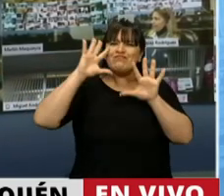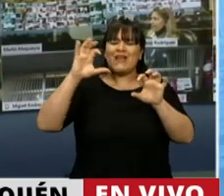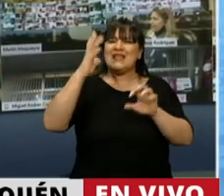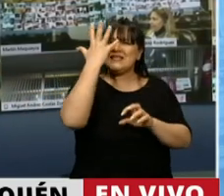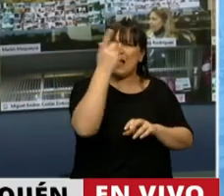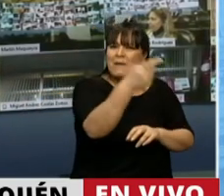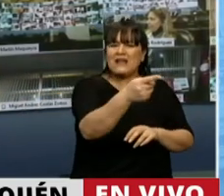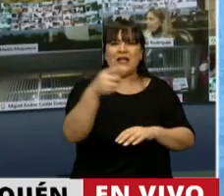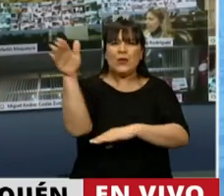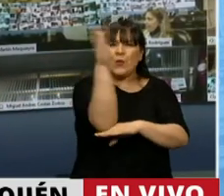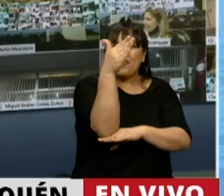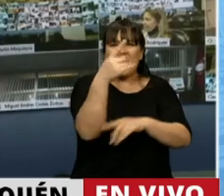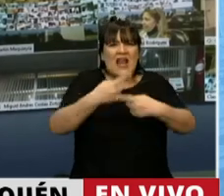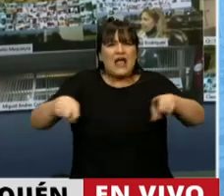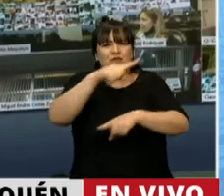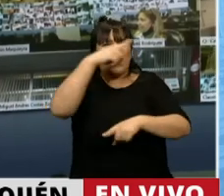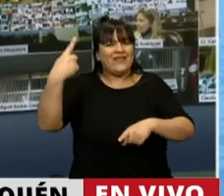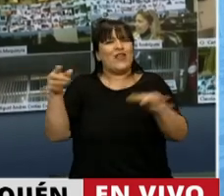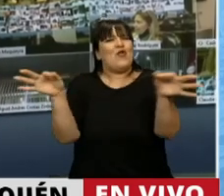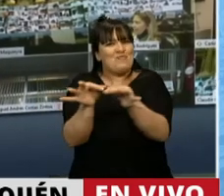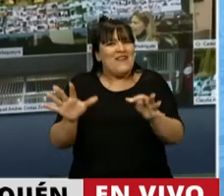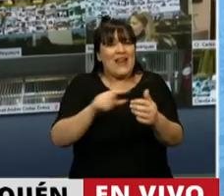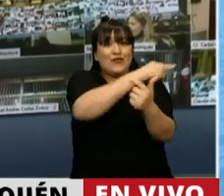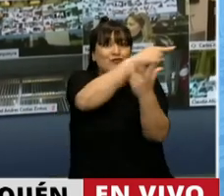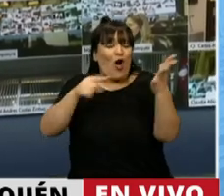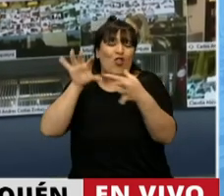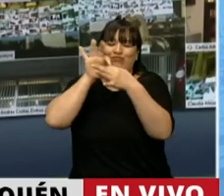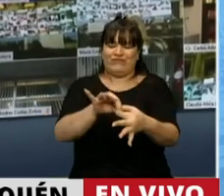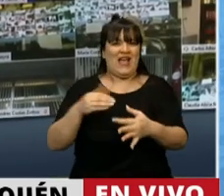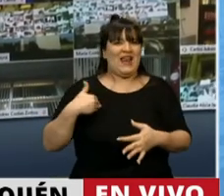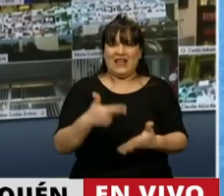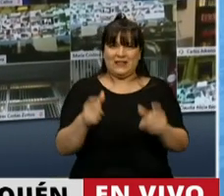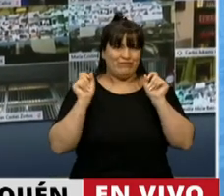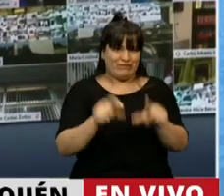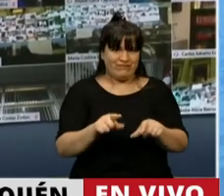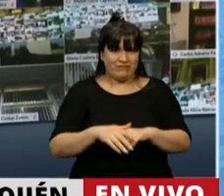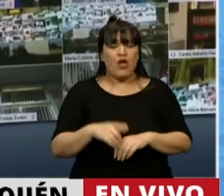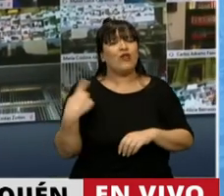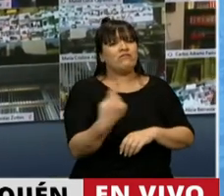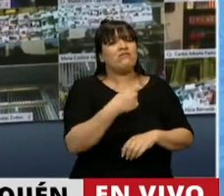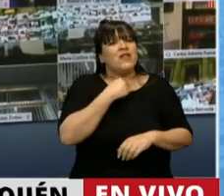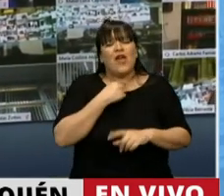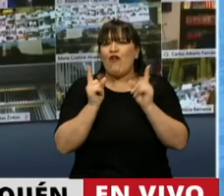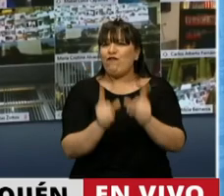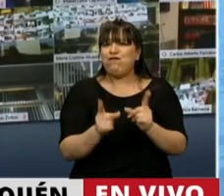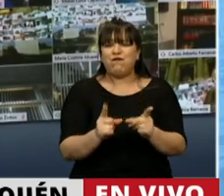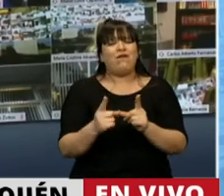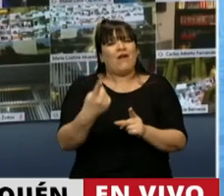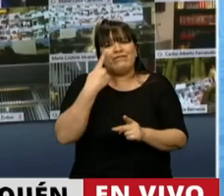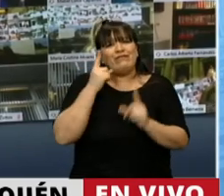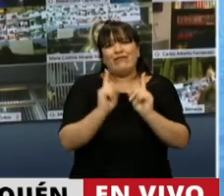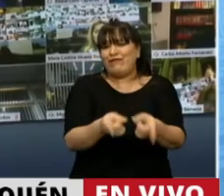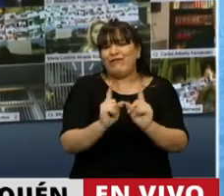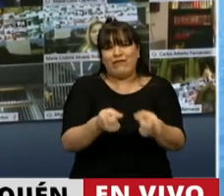bandera, el himno y las Malvinas. Quiera todo argentino, señor presidente, mantener siempre viva la